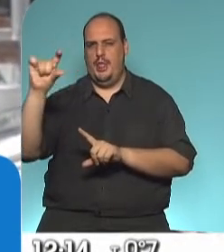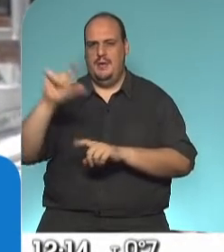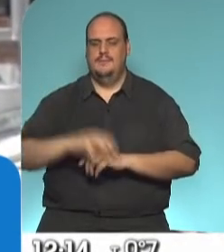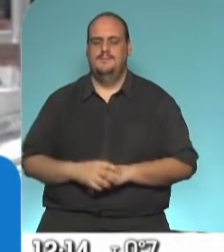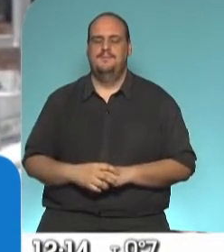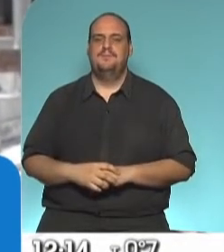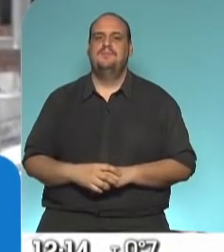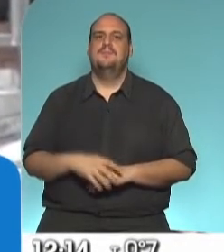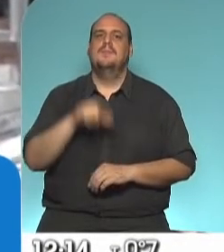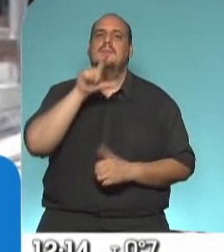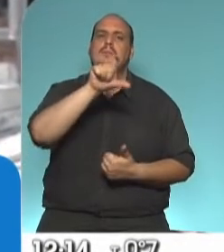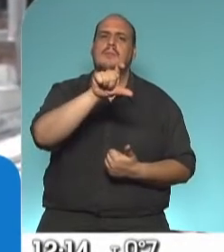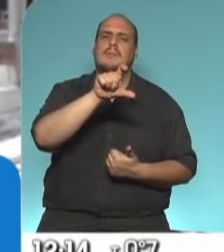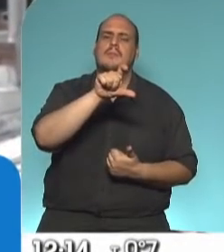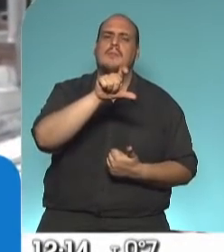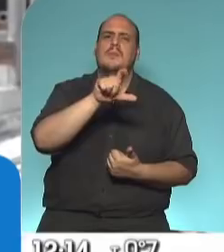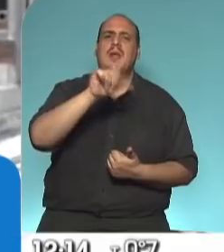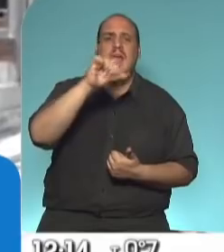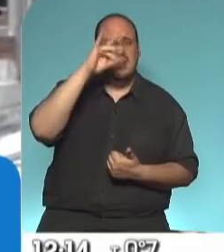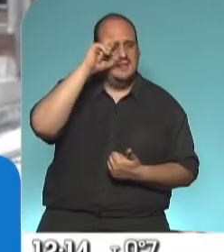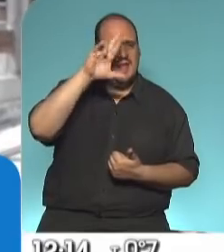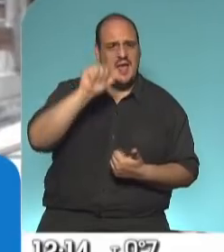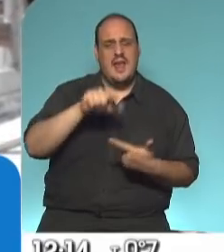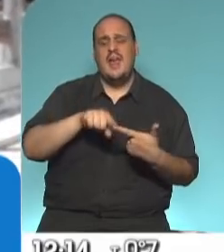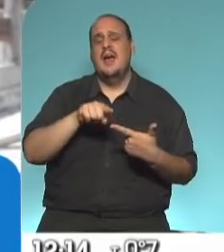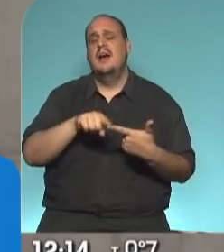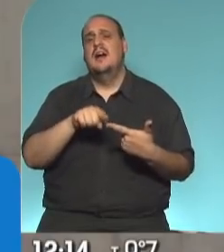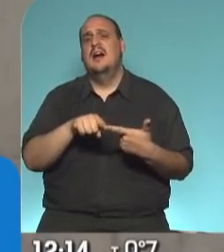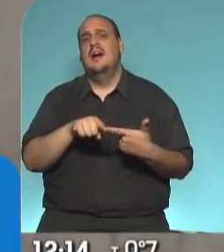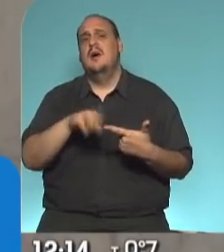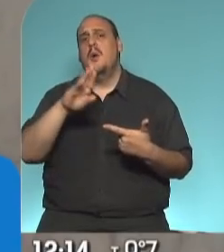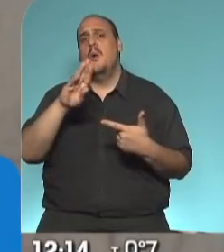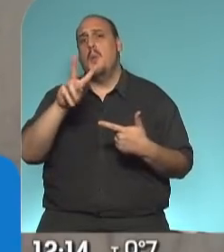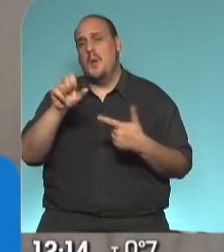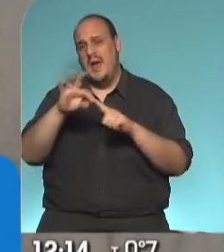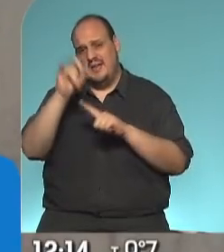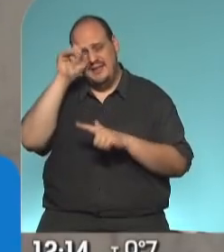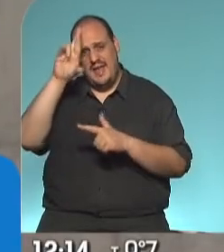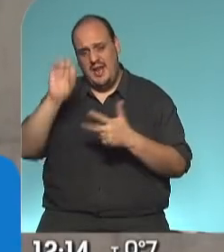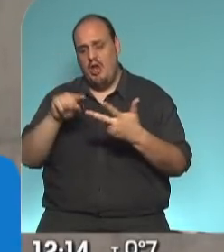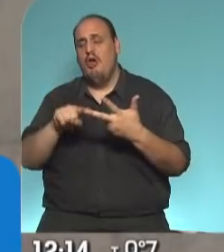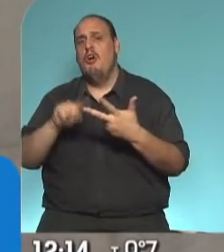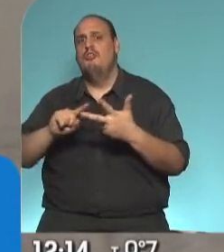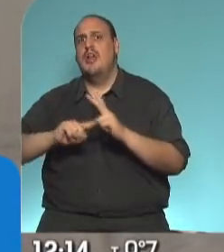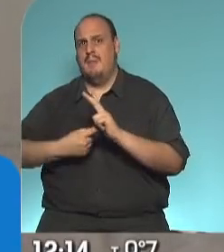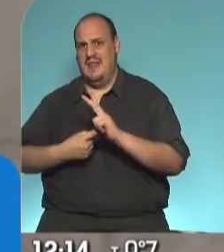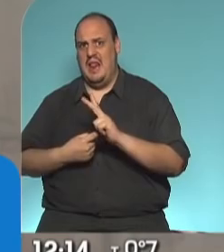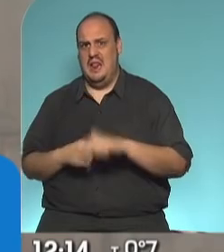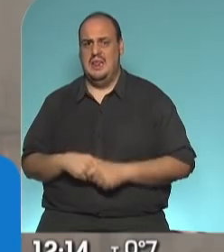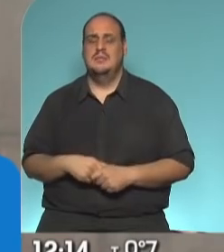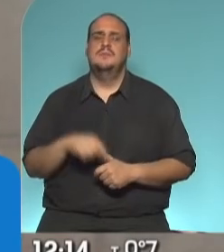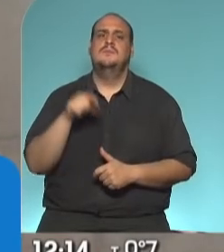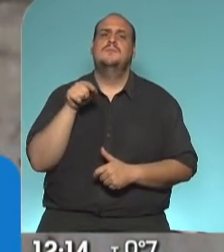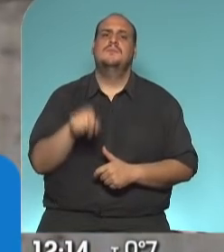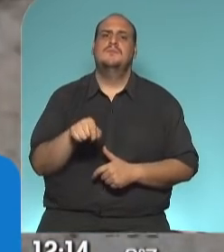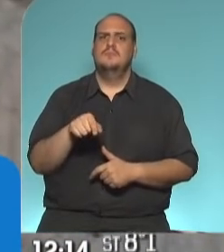Hablamos del departamento de la Caldera, el municipio de la Caldera, Vaquero y el municipio capital. Una obra